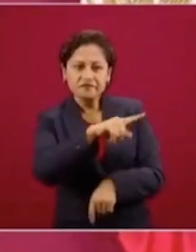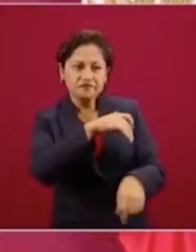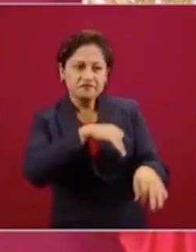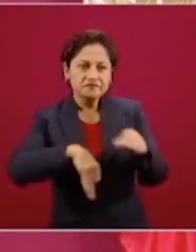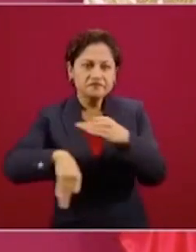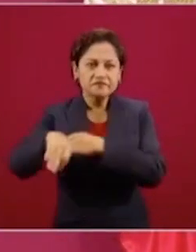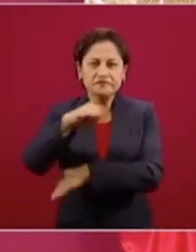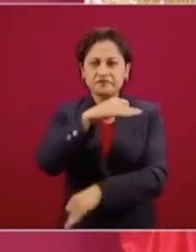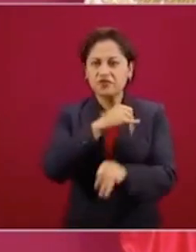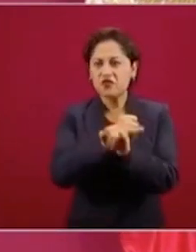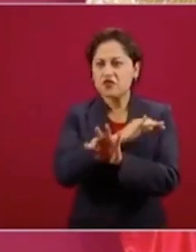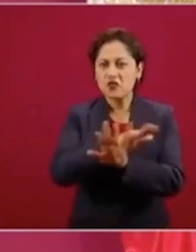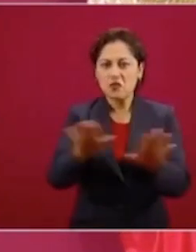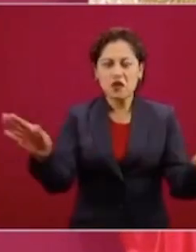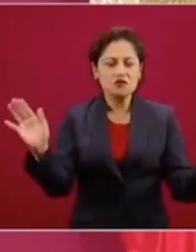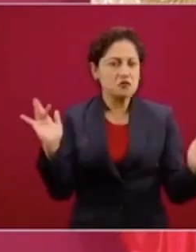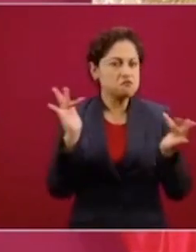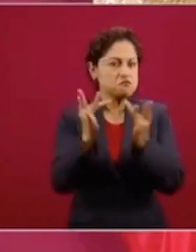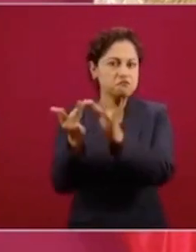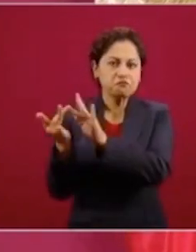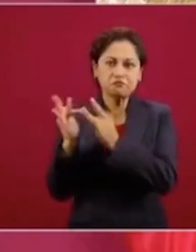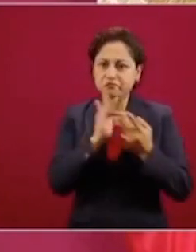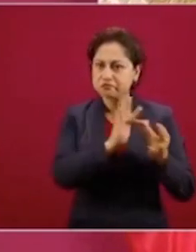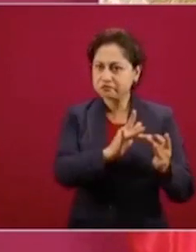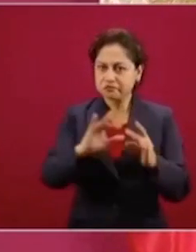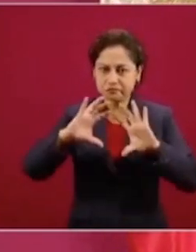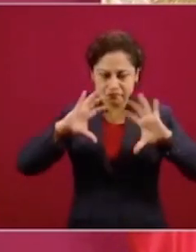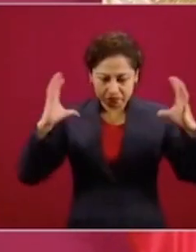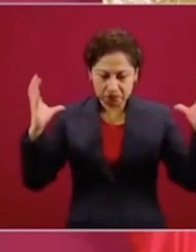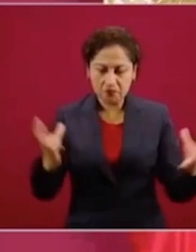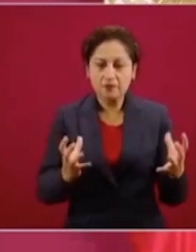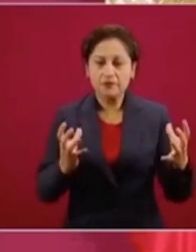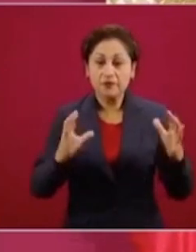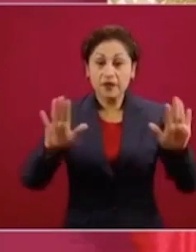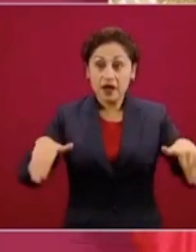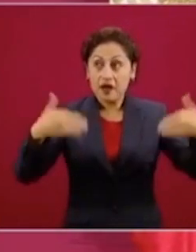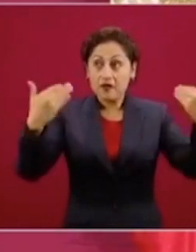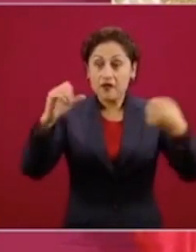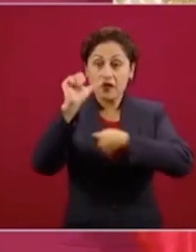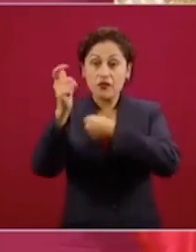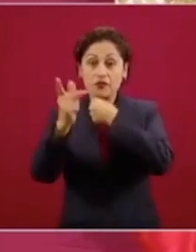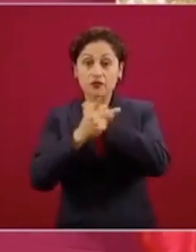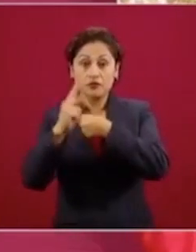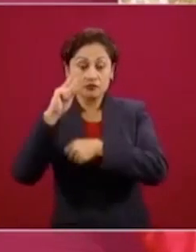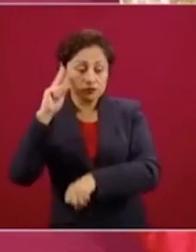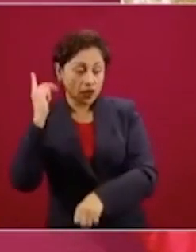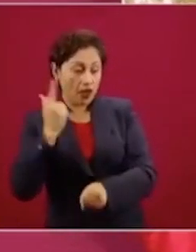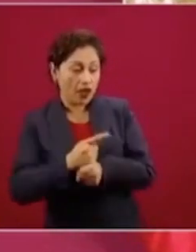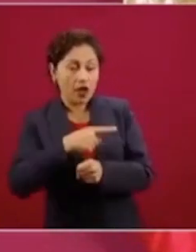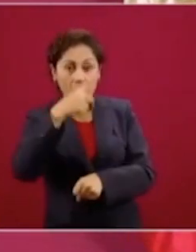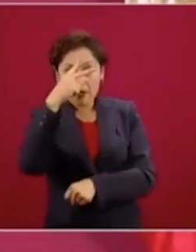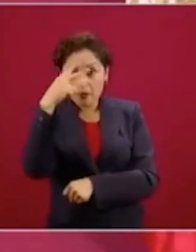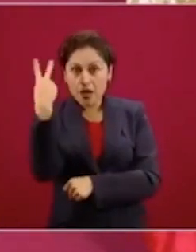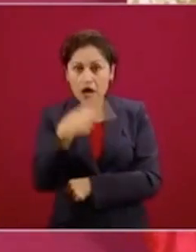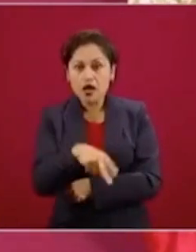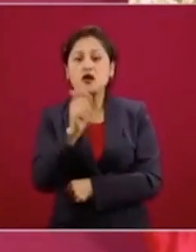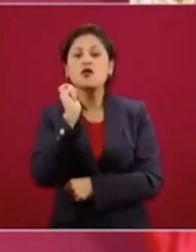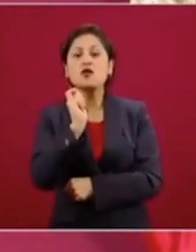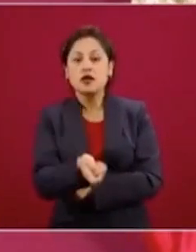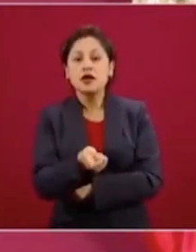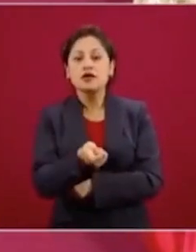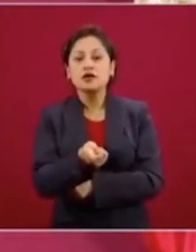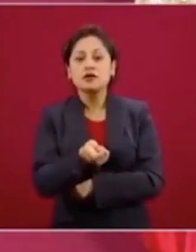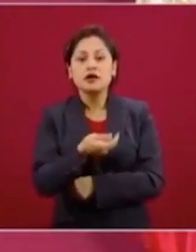Y lo que se sabe de México en el extranjero es de que estamos